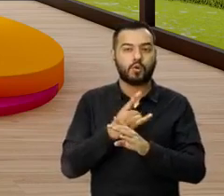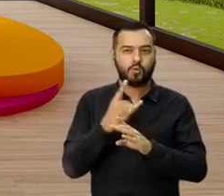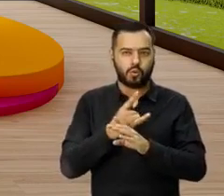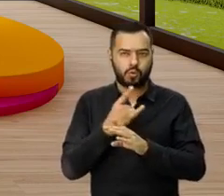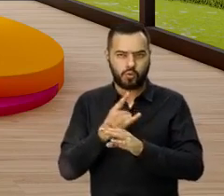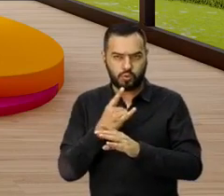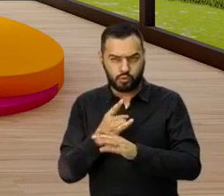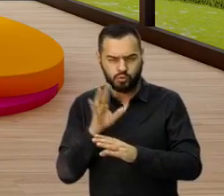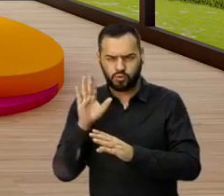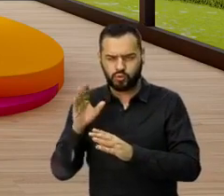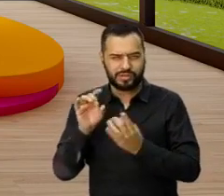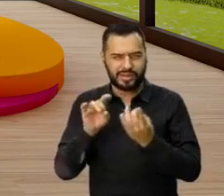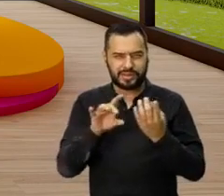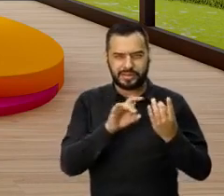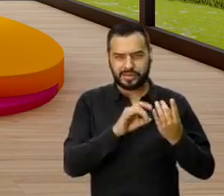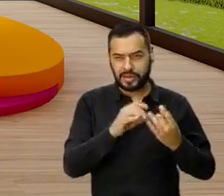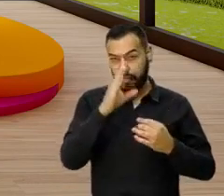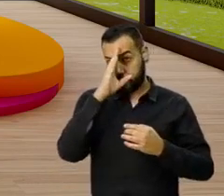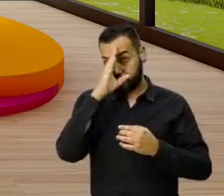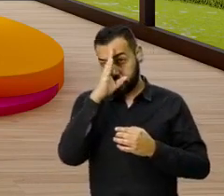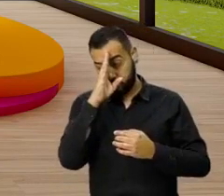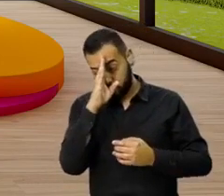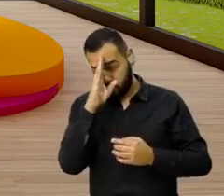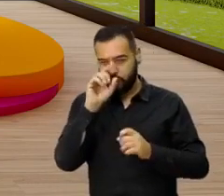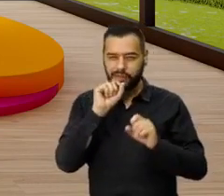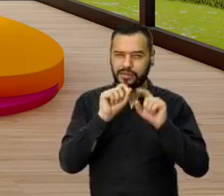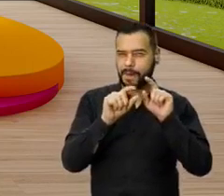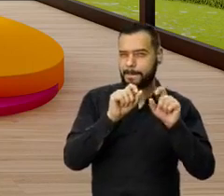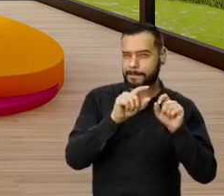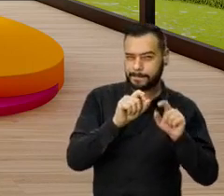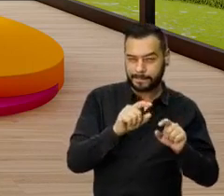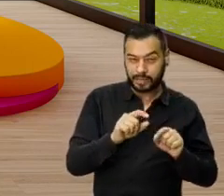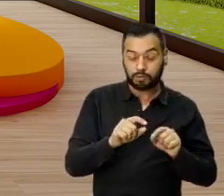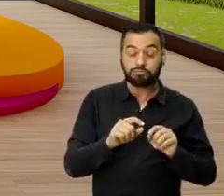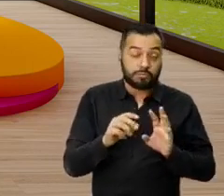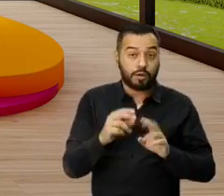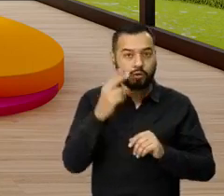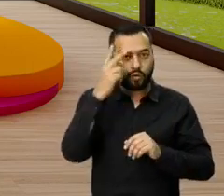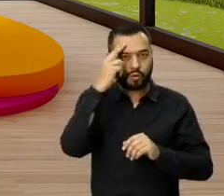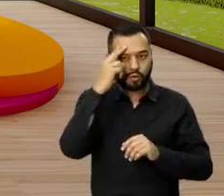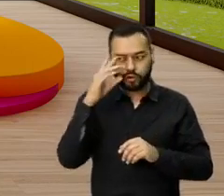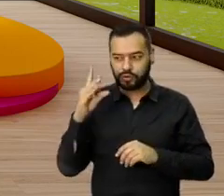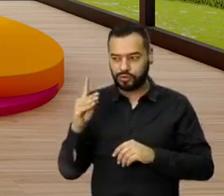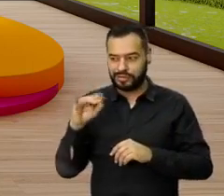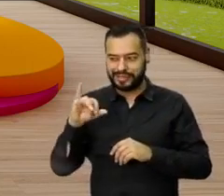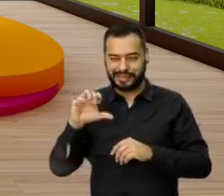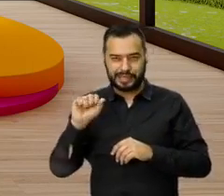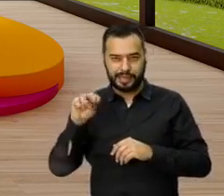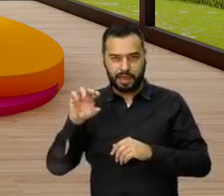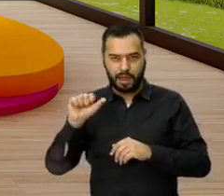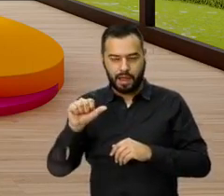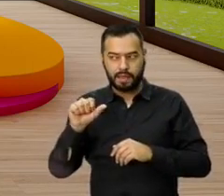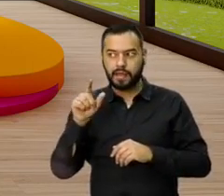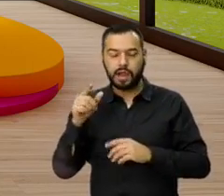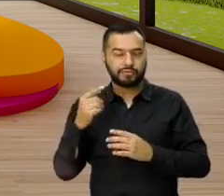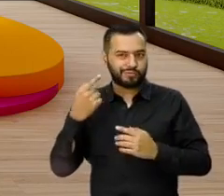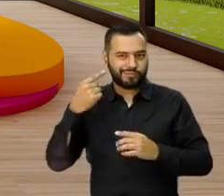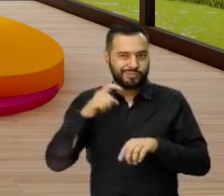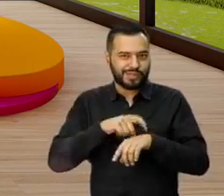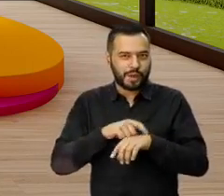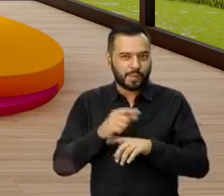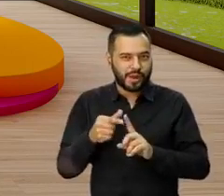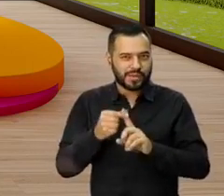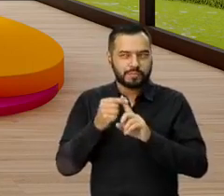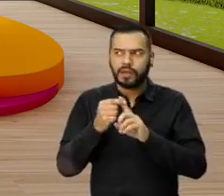nuestro chat para sus dudas, para sus preguntas, porque obviamente, Diana, mira, este momento es especial porque aquí